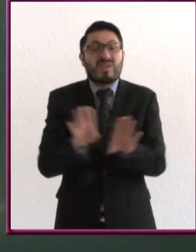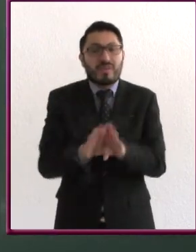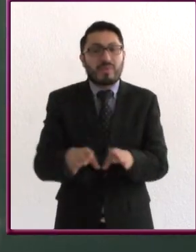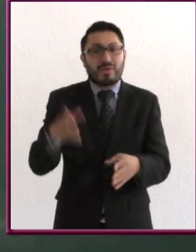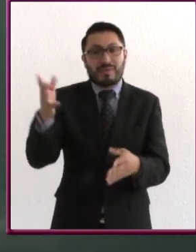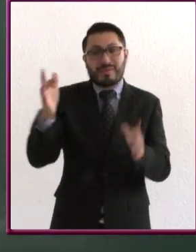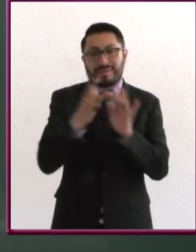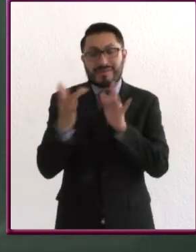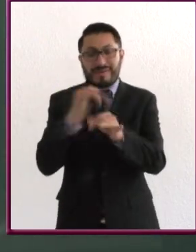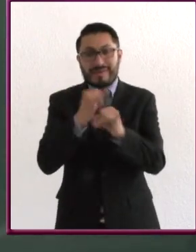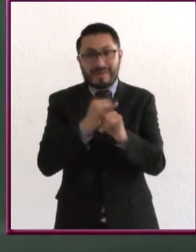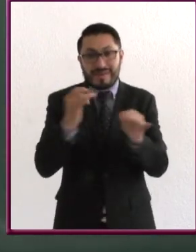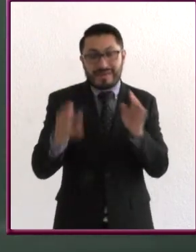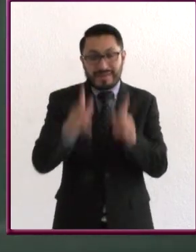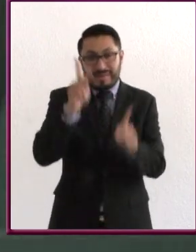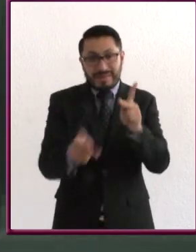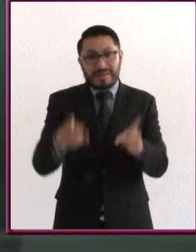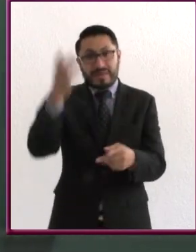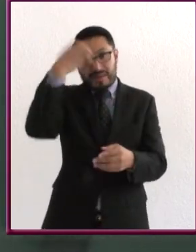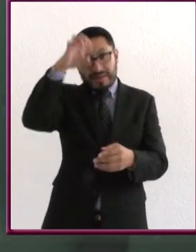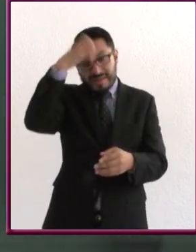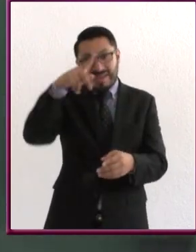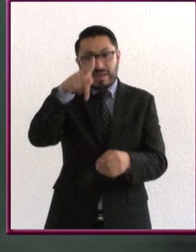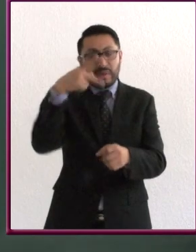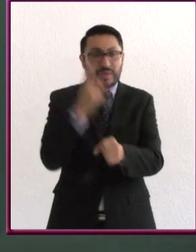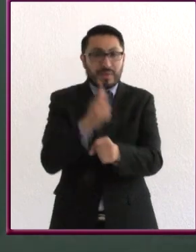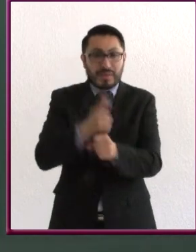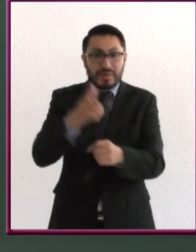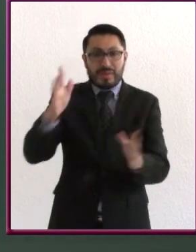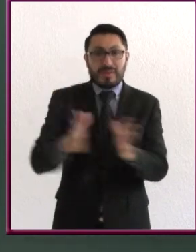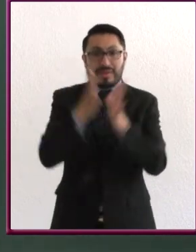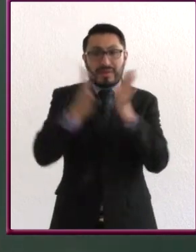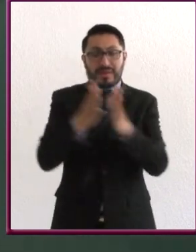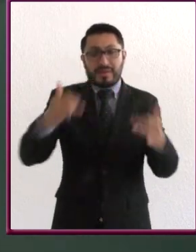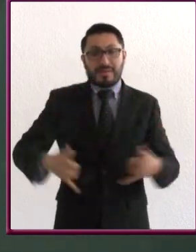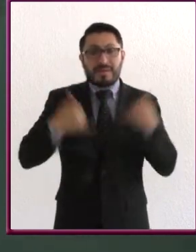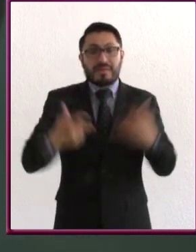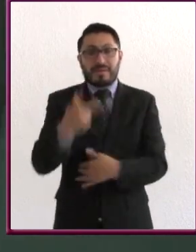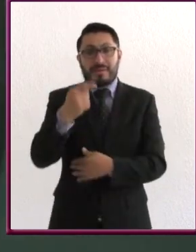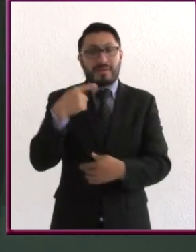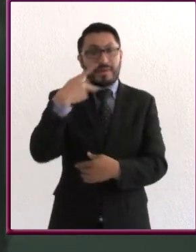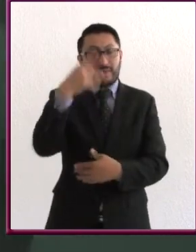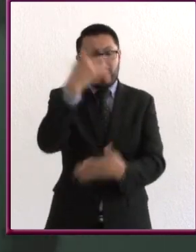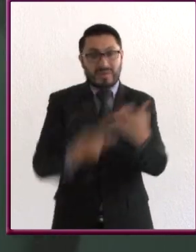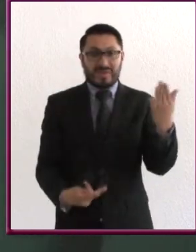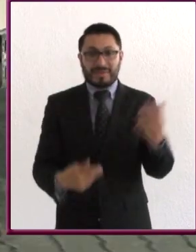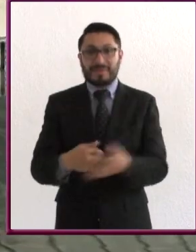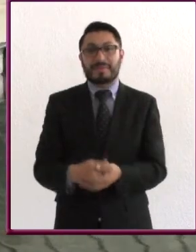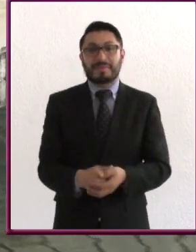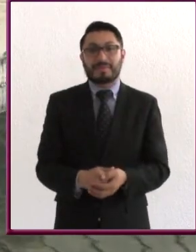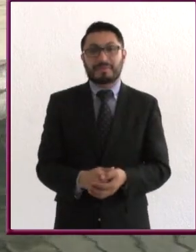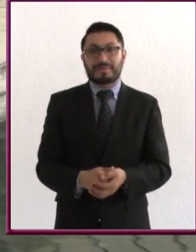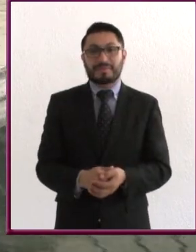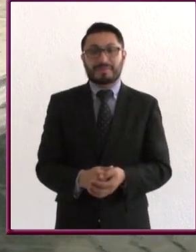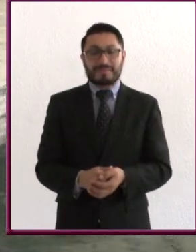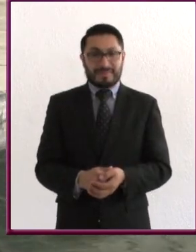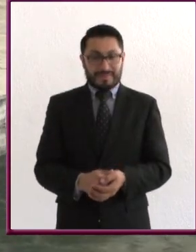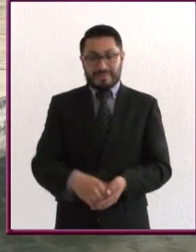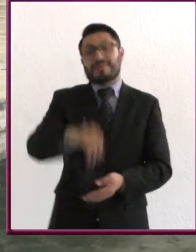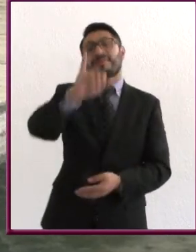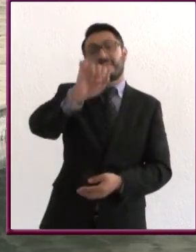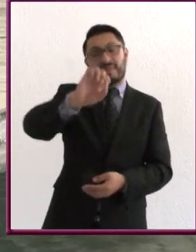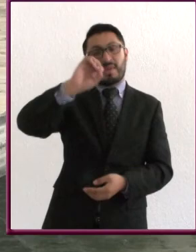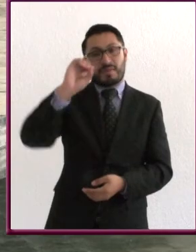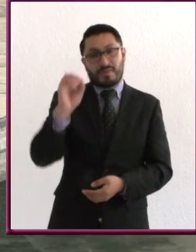comparte tu experiencia, tus descubrimientos, participa en Jóvenes en TV y haz tuyo este programa. Por